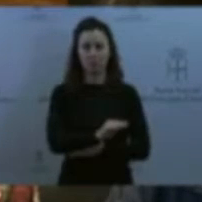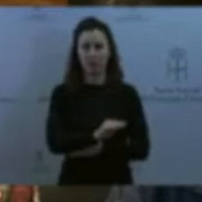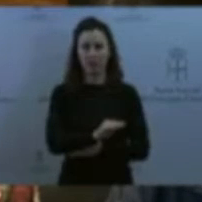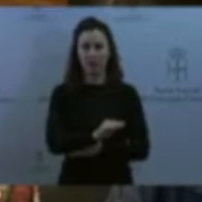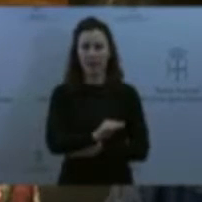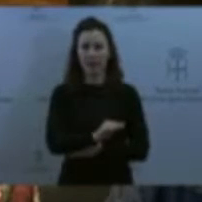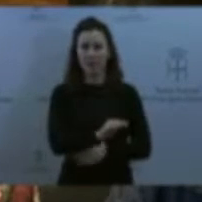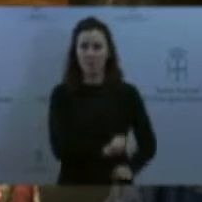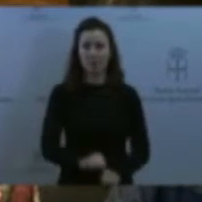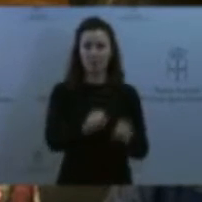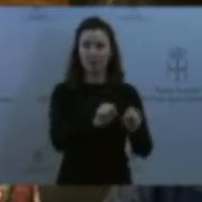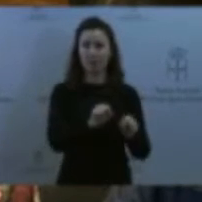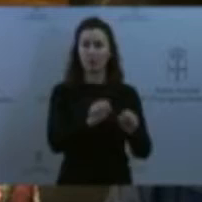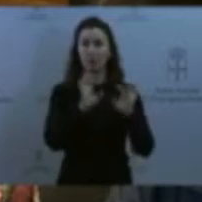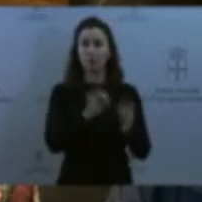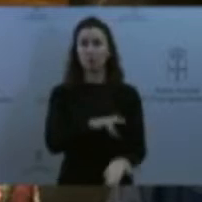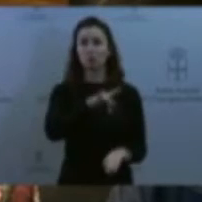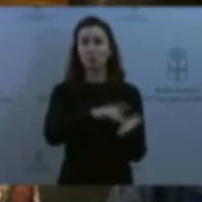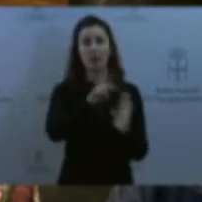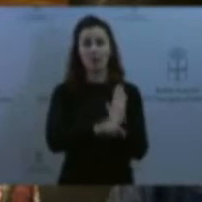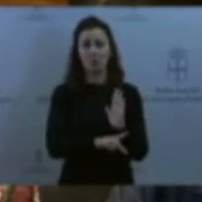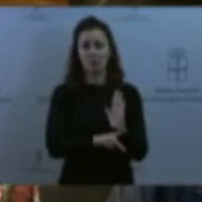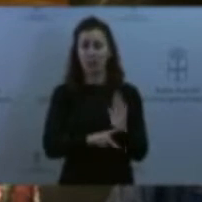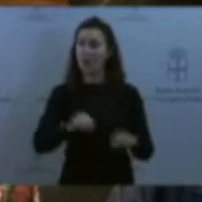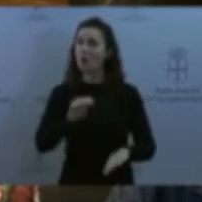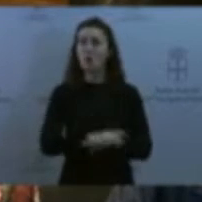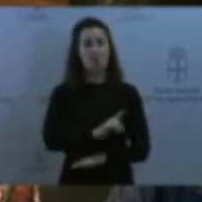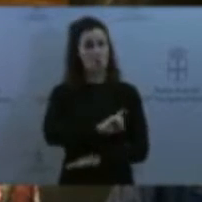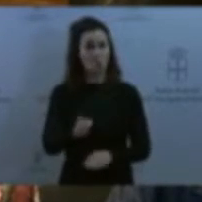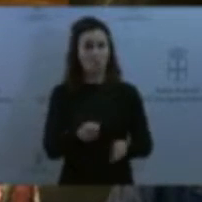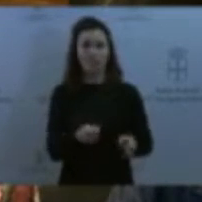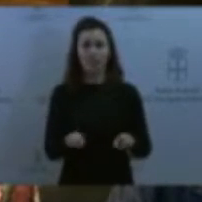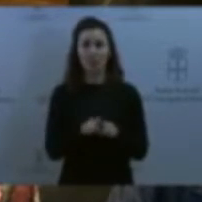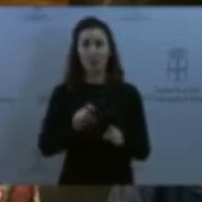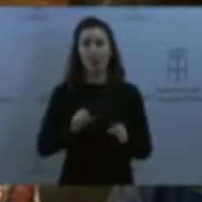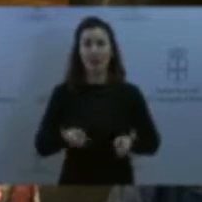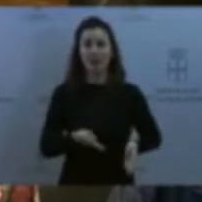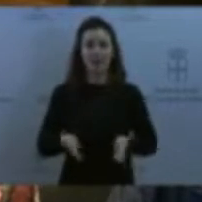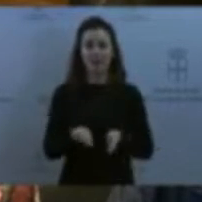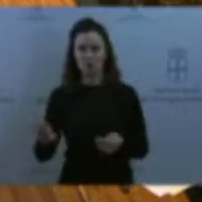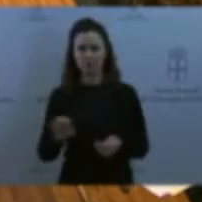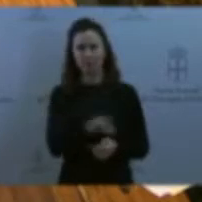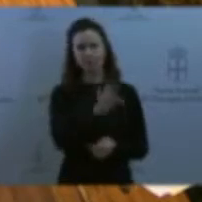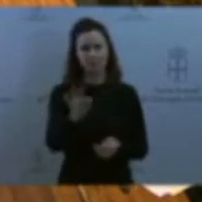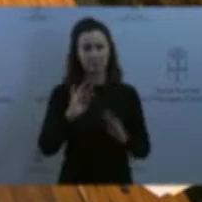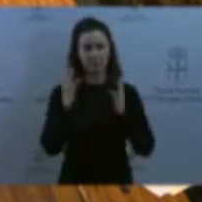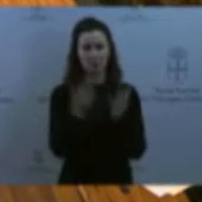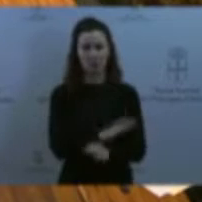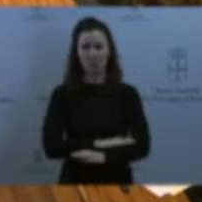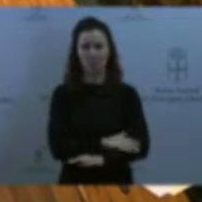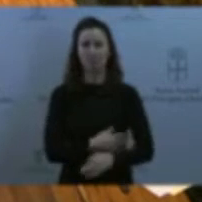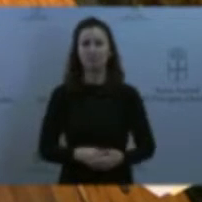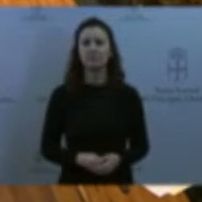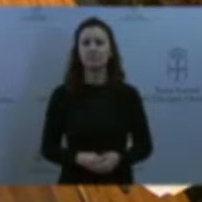ocurrió en la pista existente entre Llananzanes y el puerto de Piedra Fita en el Consejo de Ayer? Sí, mire,